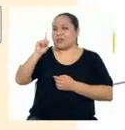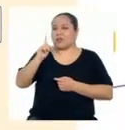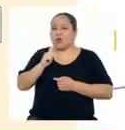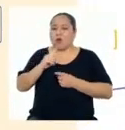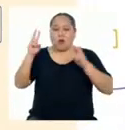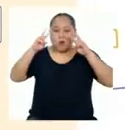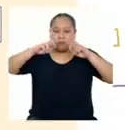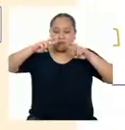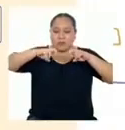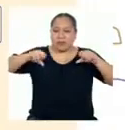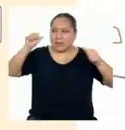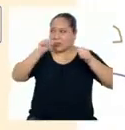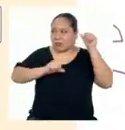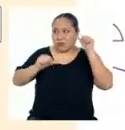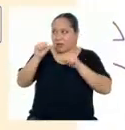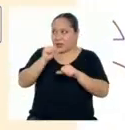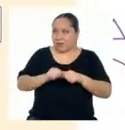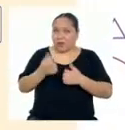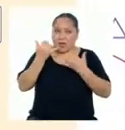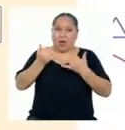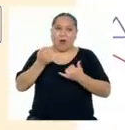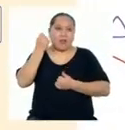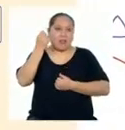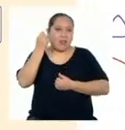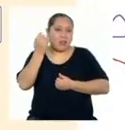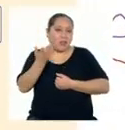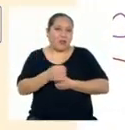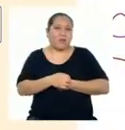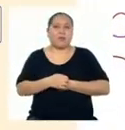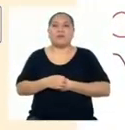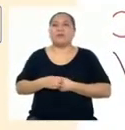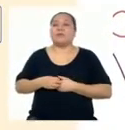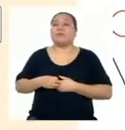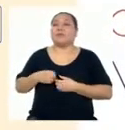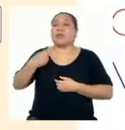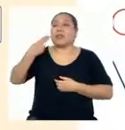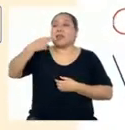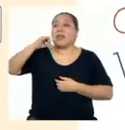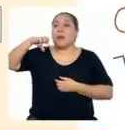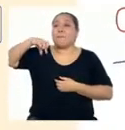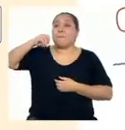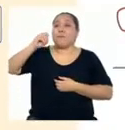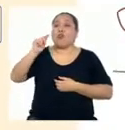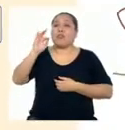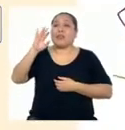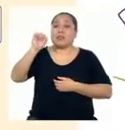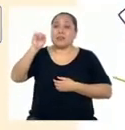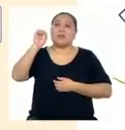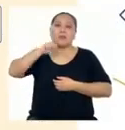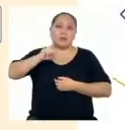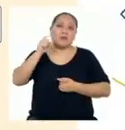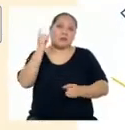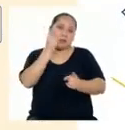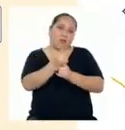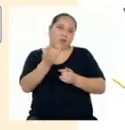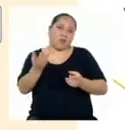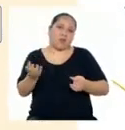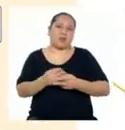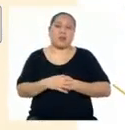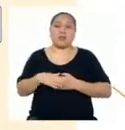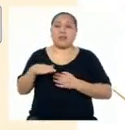confirmación de estudios de la ciencia que hoy entendemos como occidental. Hipótesis que resultaron acertadas, por cierto.